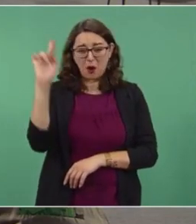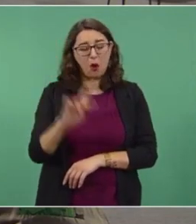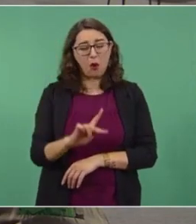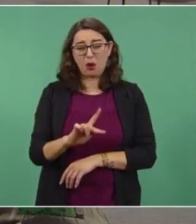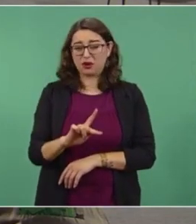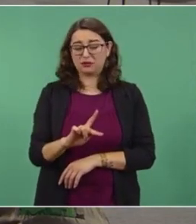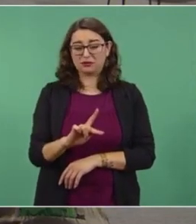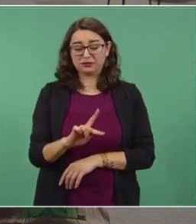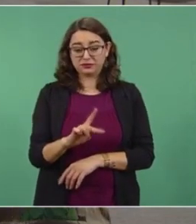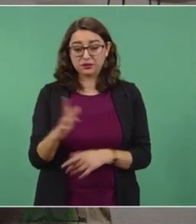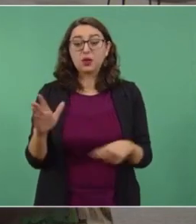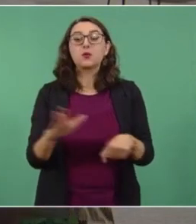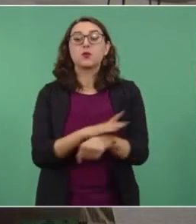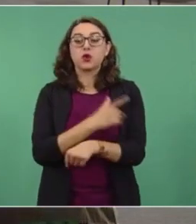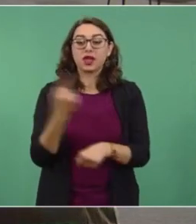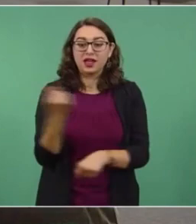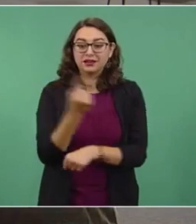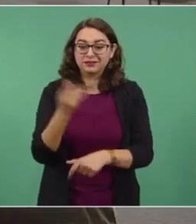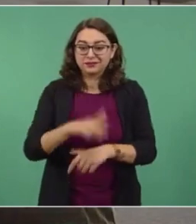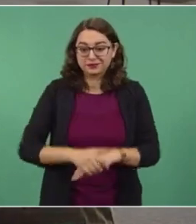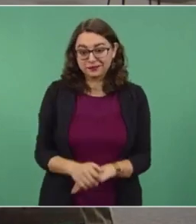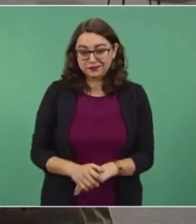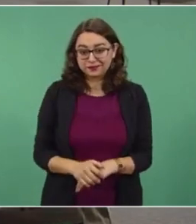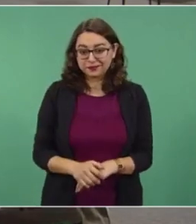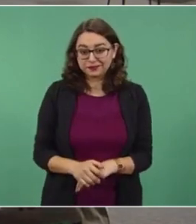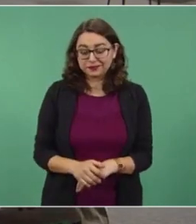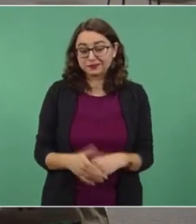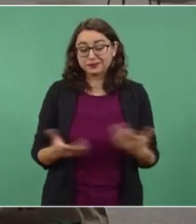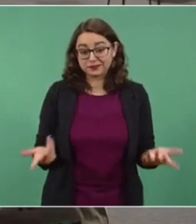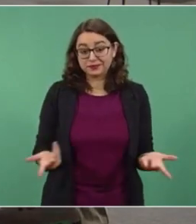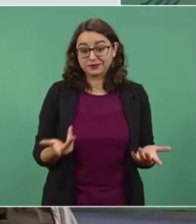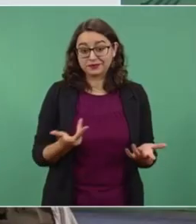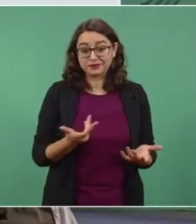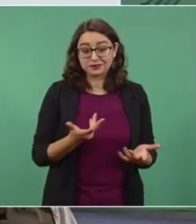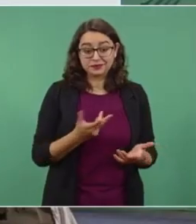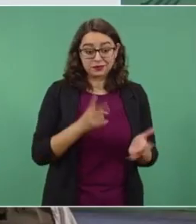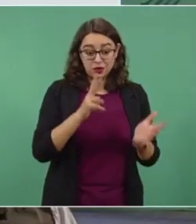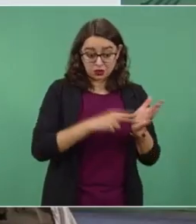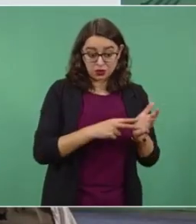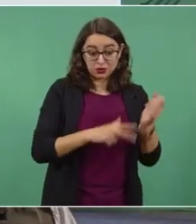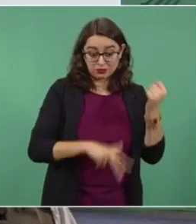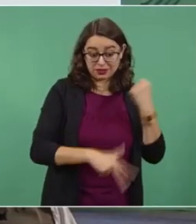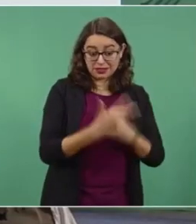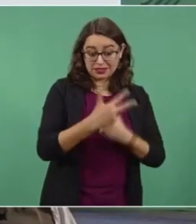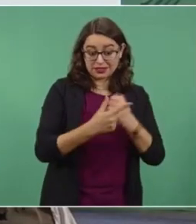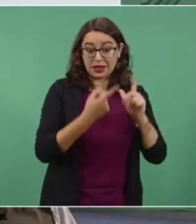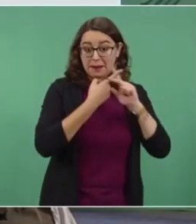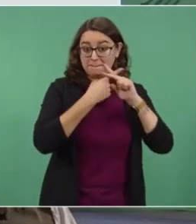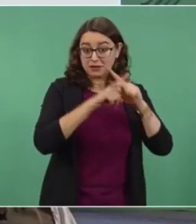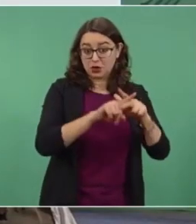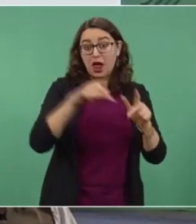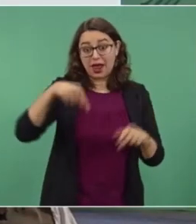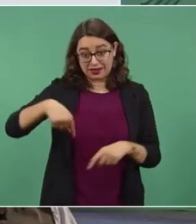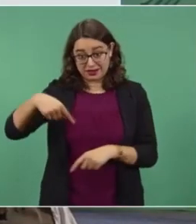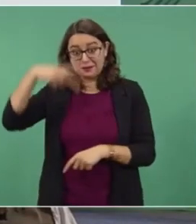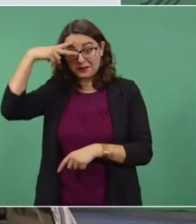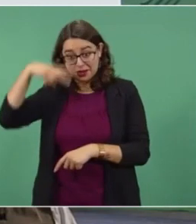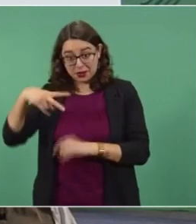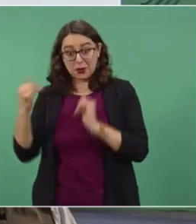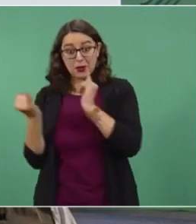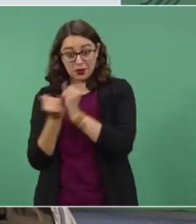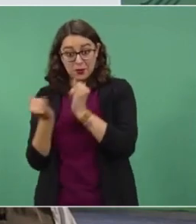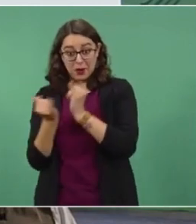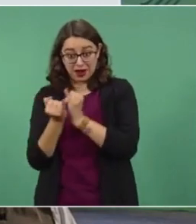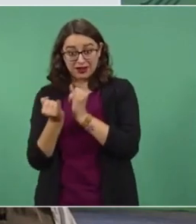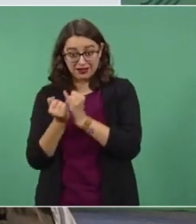por un modelo que en el 2013 aquí nos implementaron con la reforma y que está en manos de